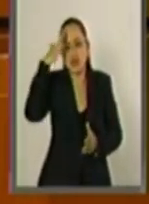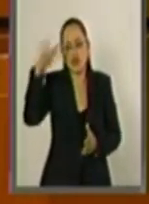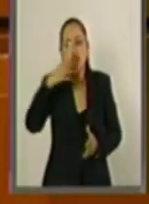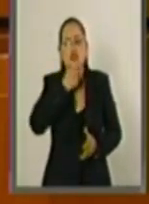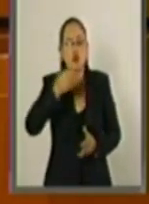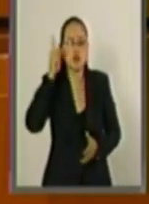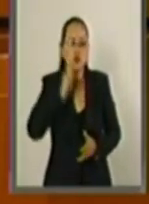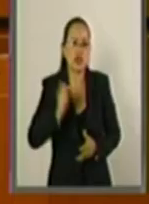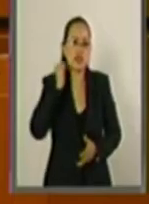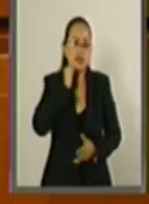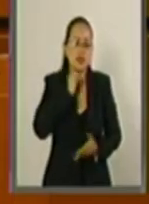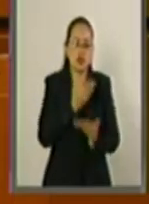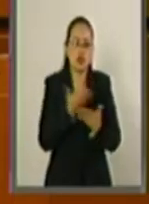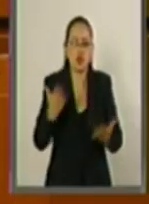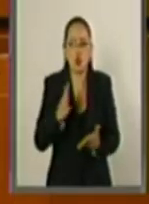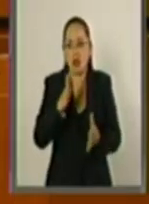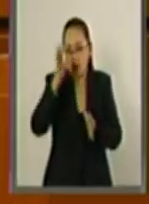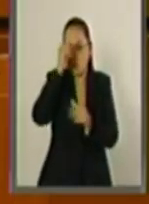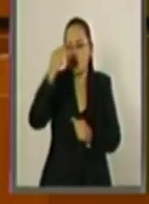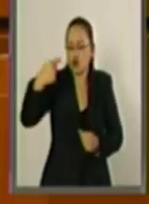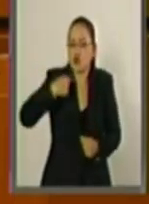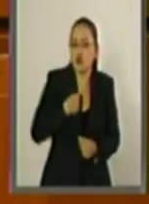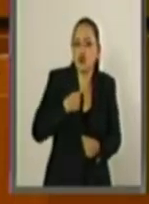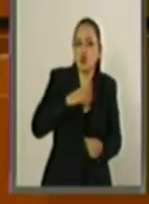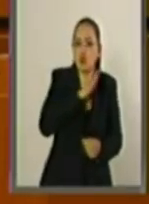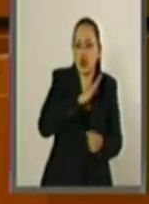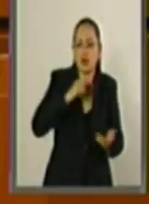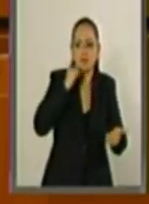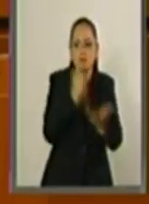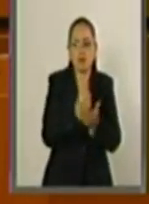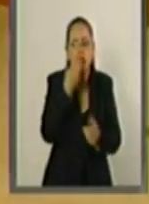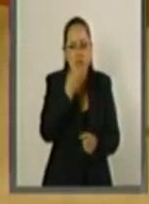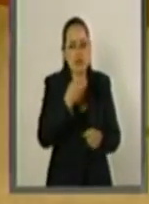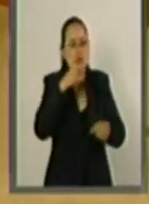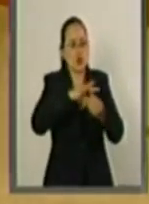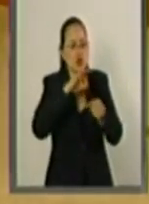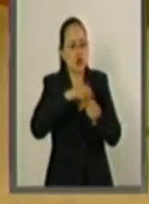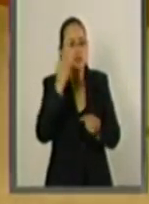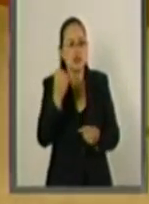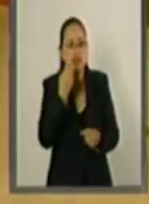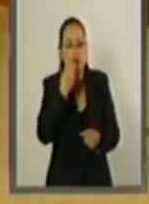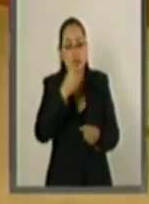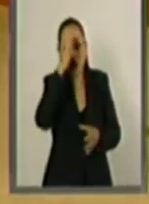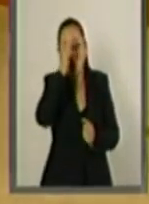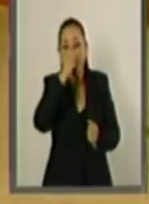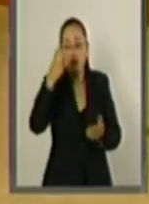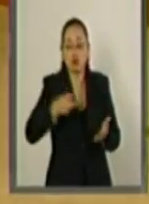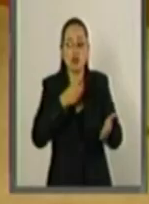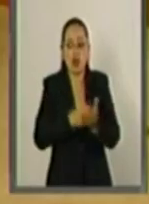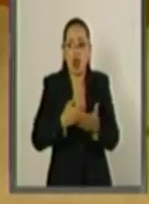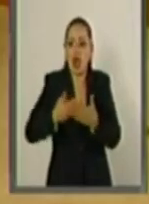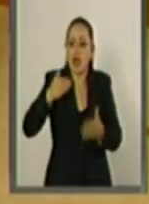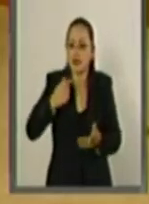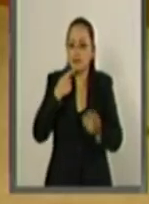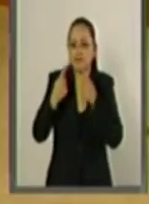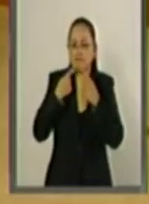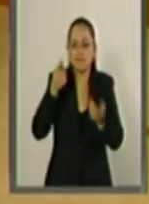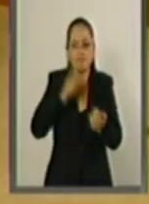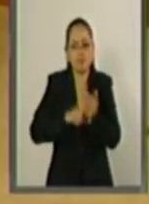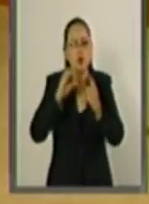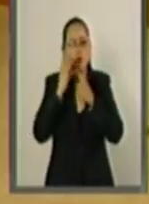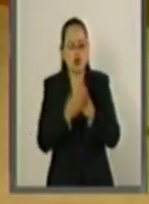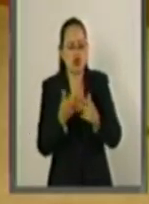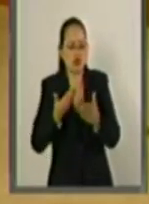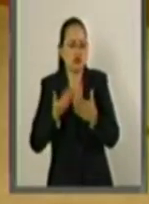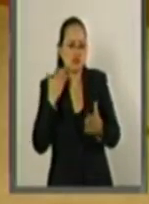senadoras y senadores, coincidir con nosotros en la aprobación de este acuerdo. Este acuerdo fue perfectamente bien discutido en las comisiones en